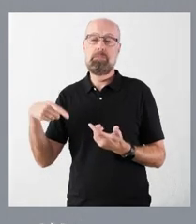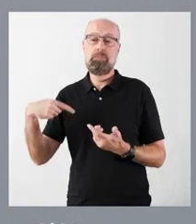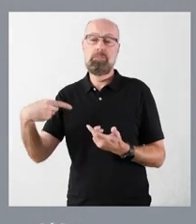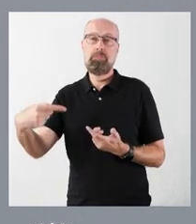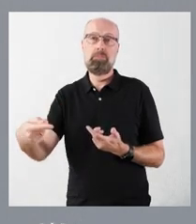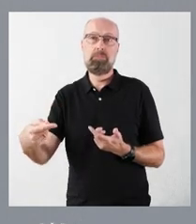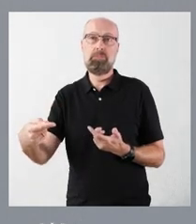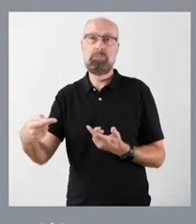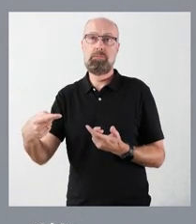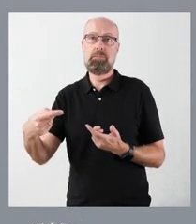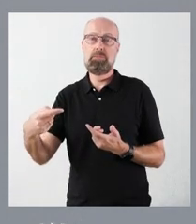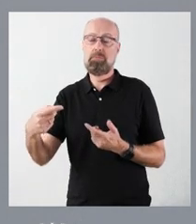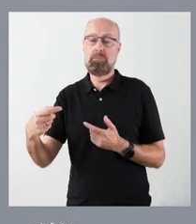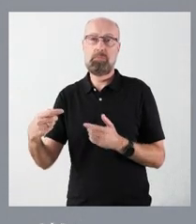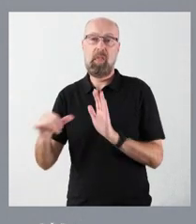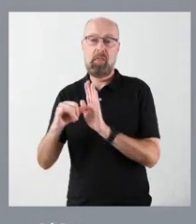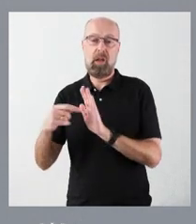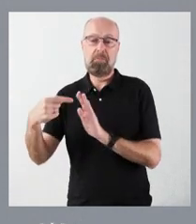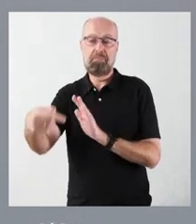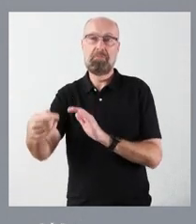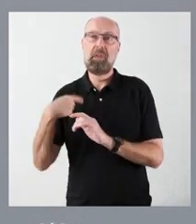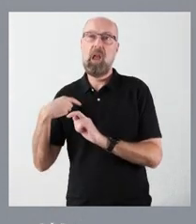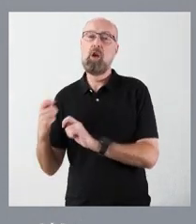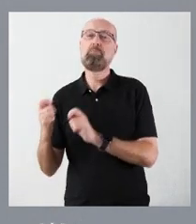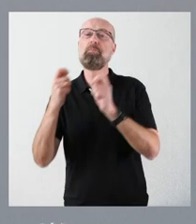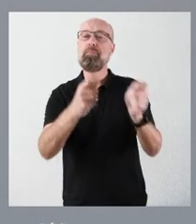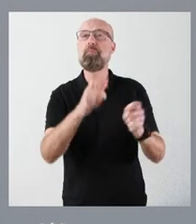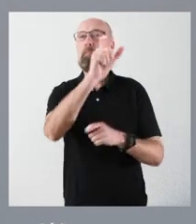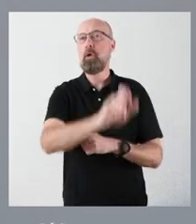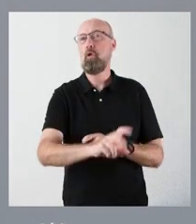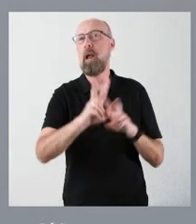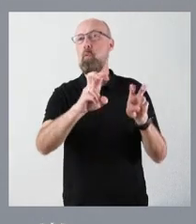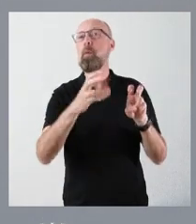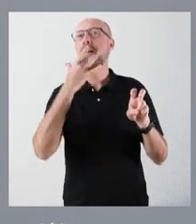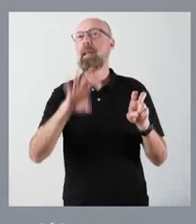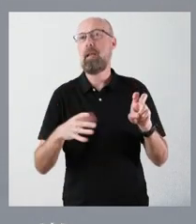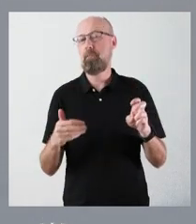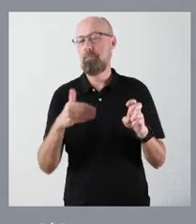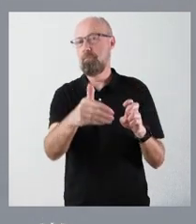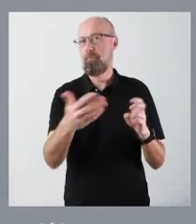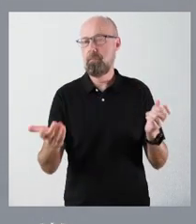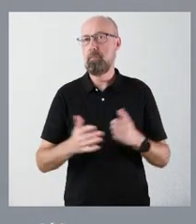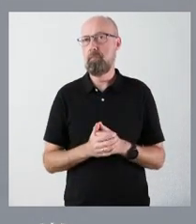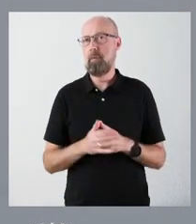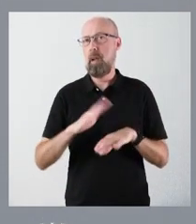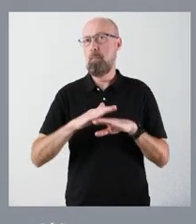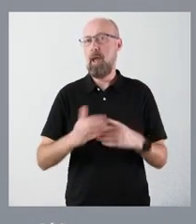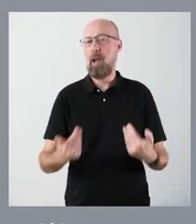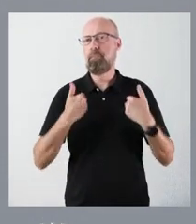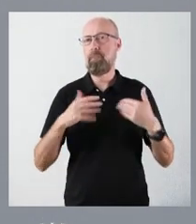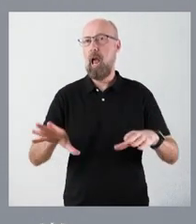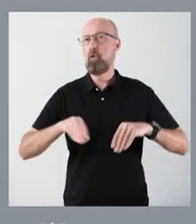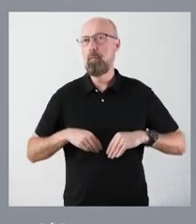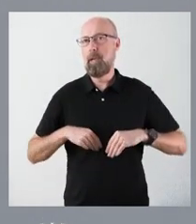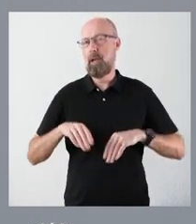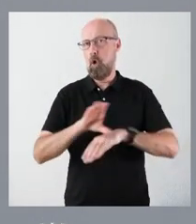horas o fechas, nombrará la nueva persona que esté al cargo de la consejería. Y, por tanto,